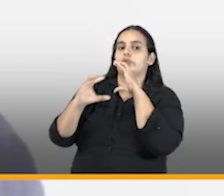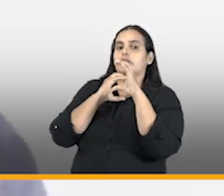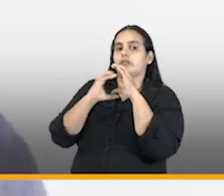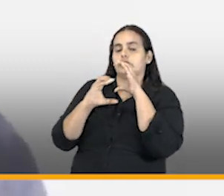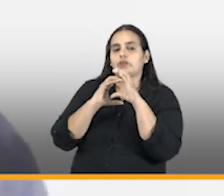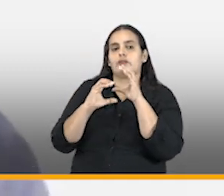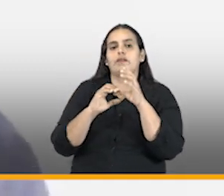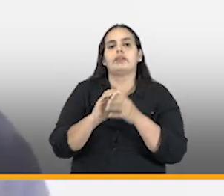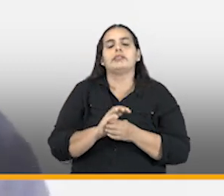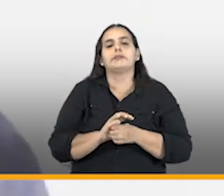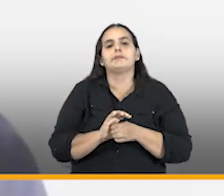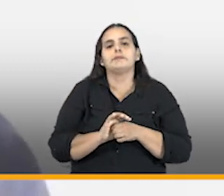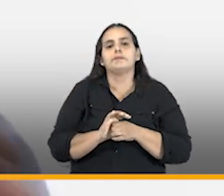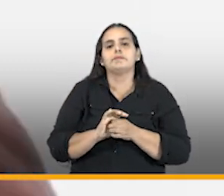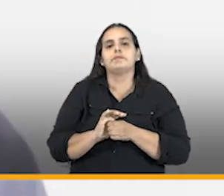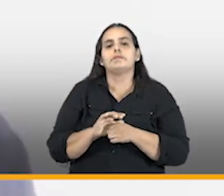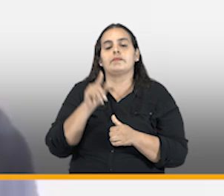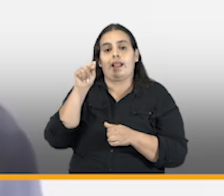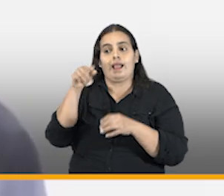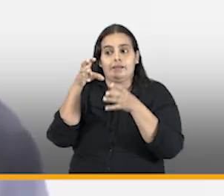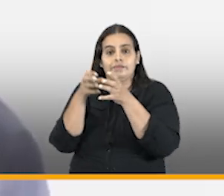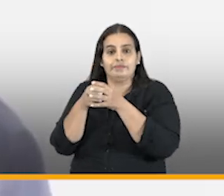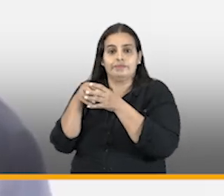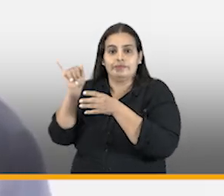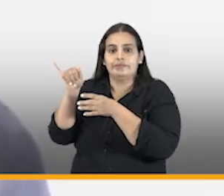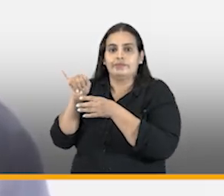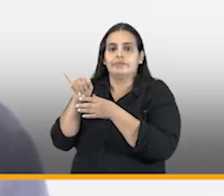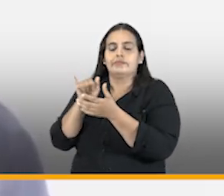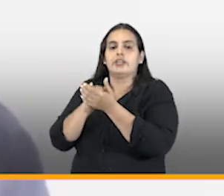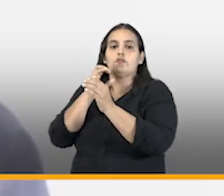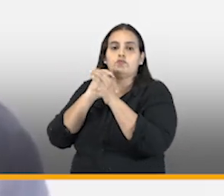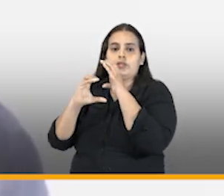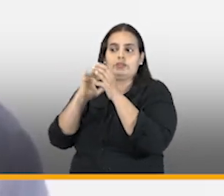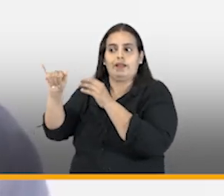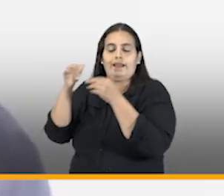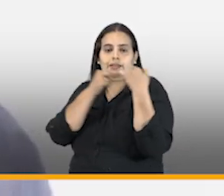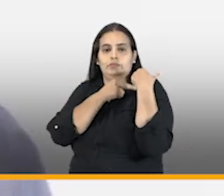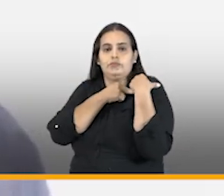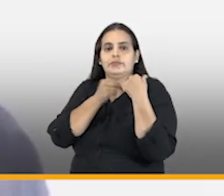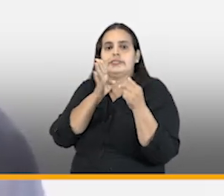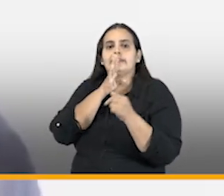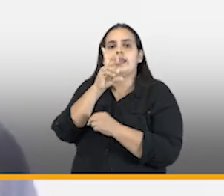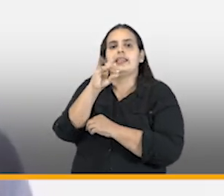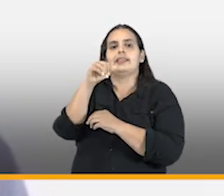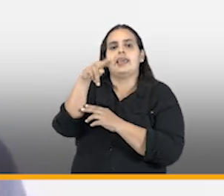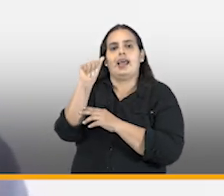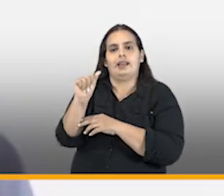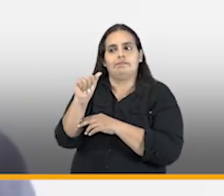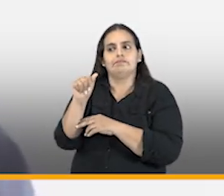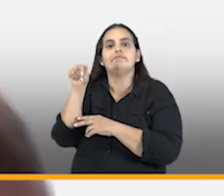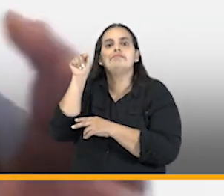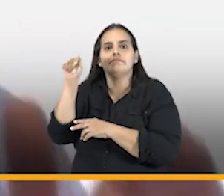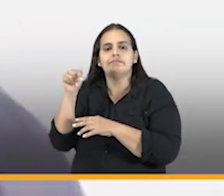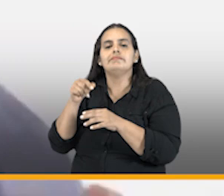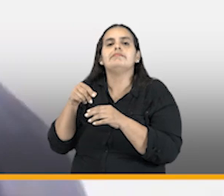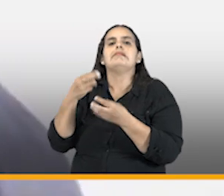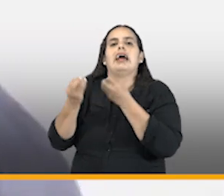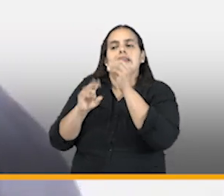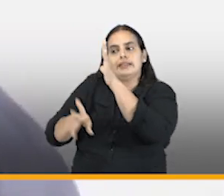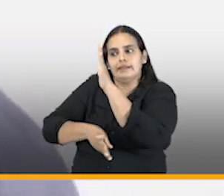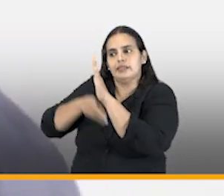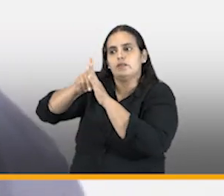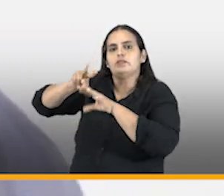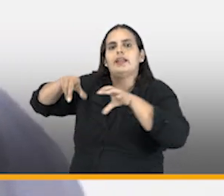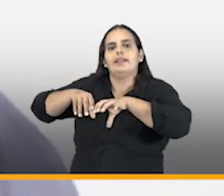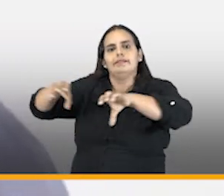de de de la dependencia que desarrolla las funciones de comunicaciones a cargo de diana gacharna se están desarrollando otras